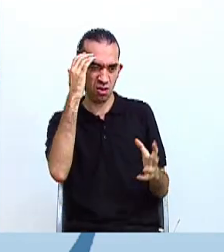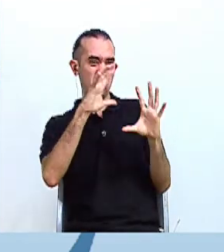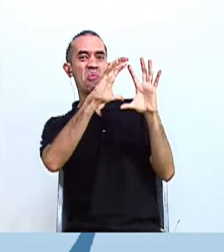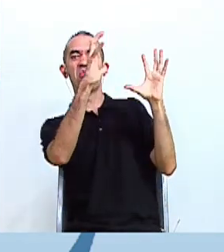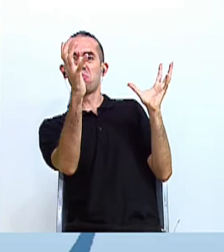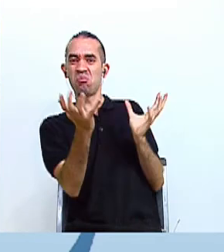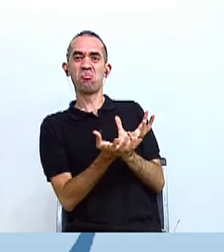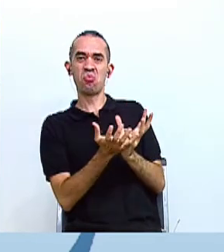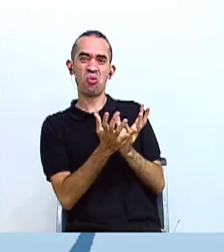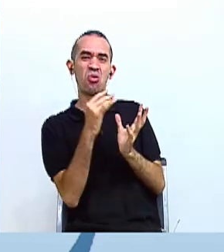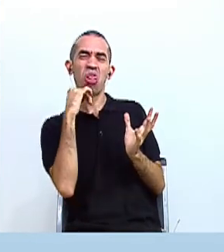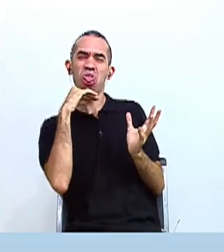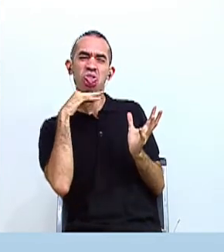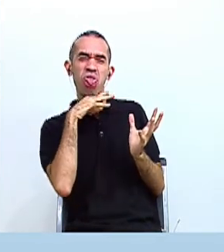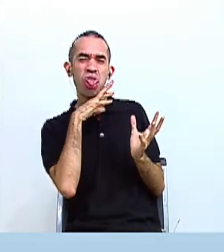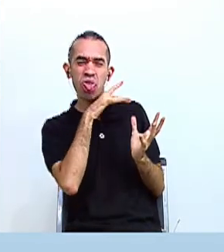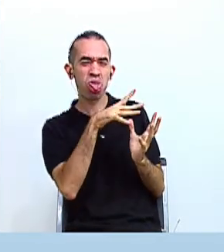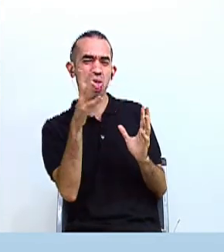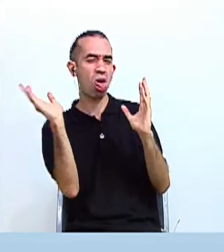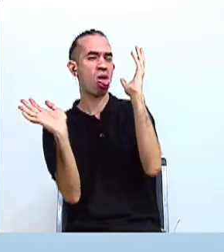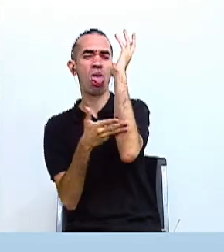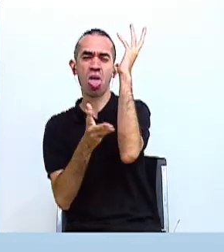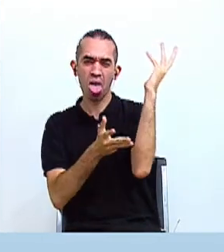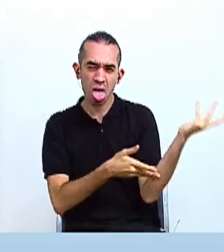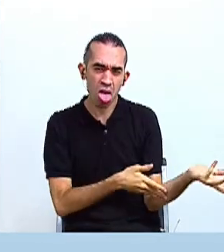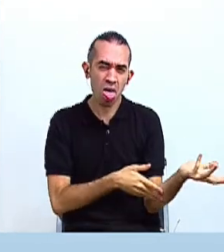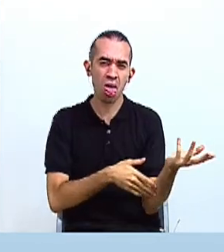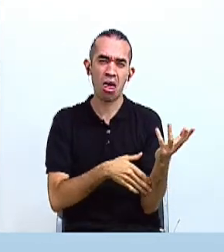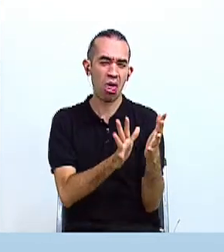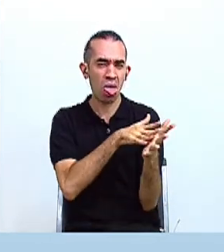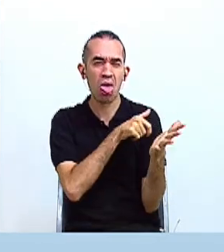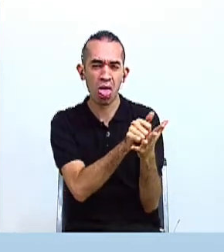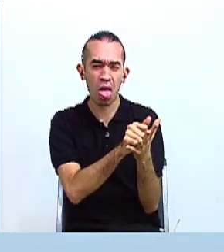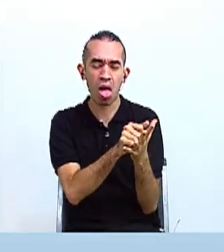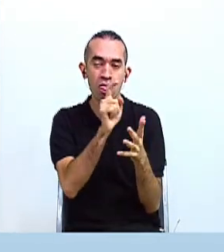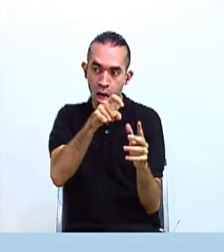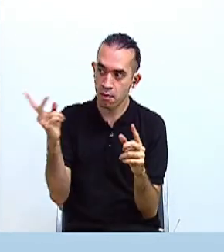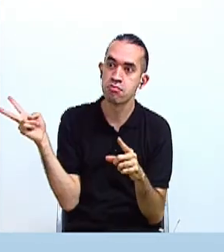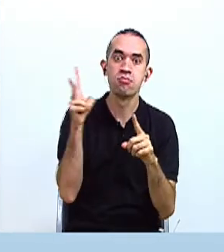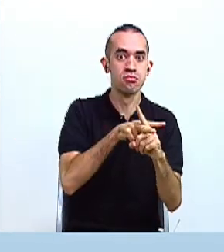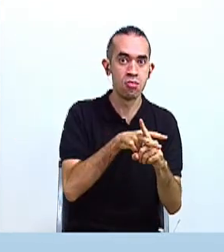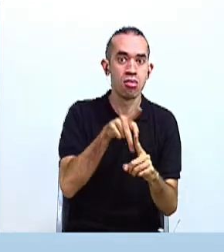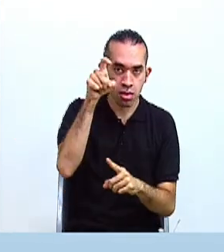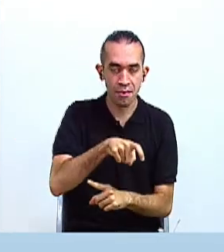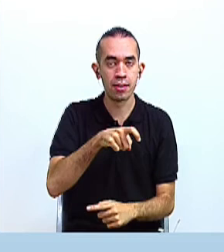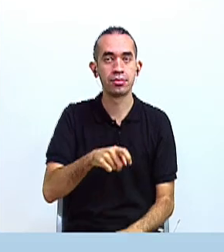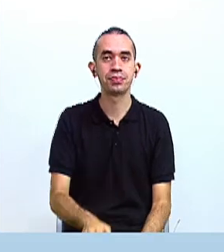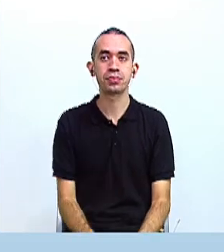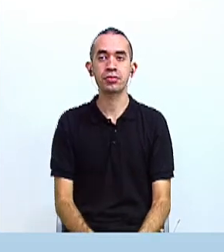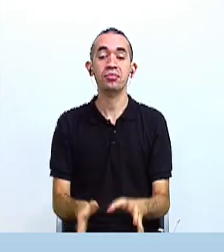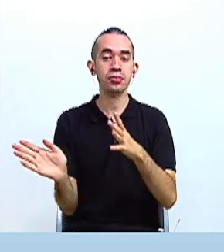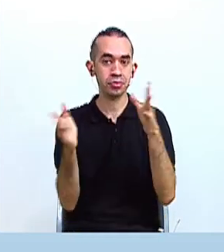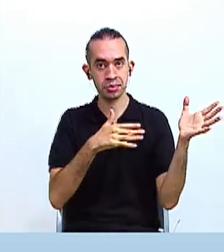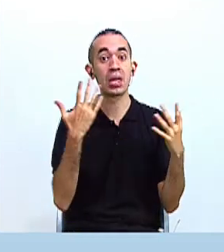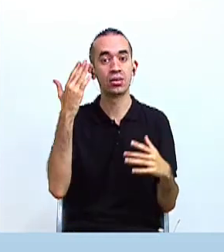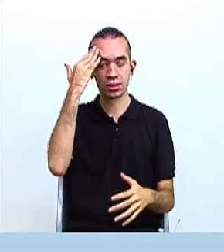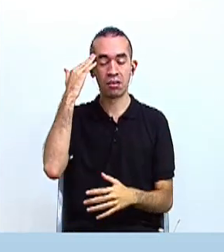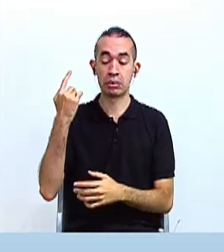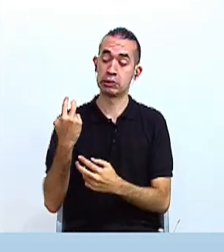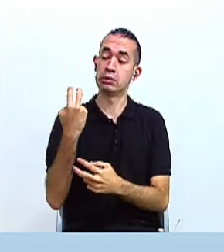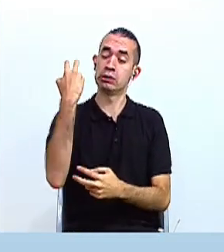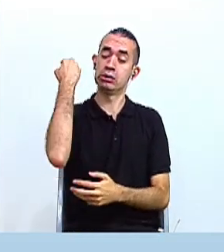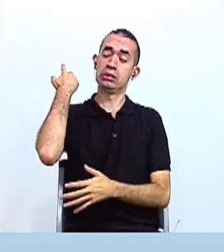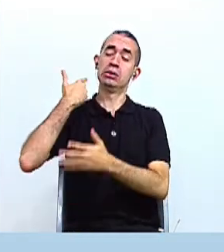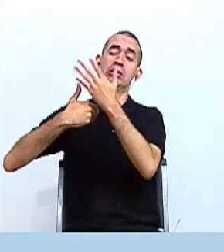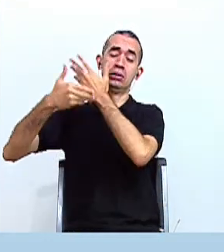verdaderamente contaminado, deforestado y dañado. Muy bien. Ahora que hemos conocido el pasado en nuestras